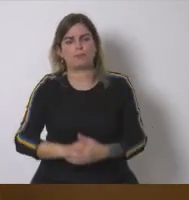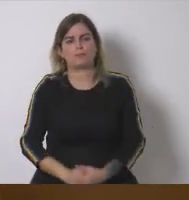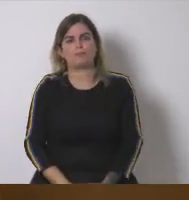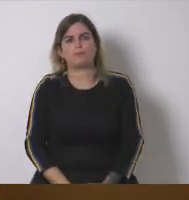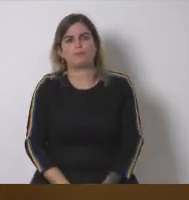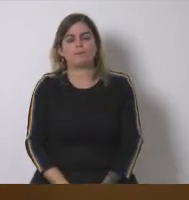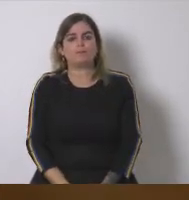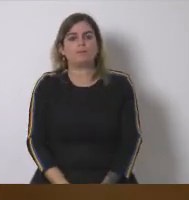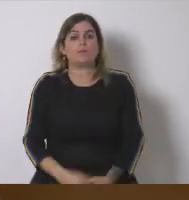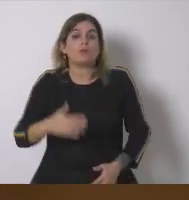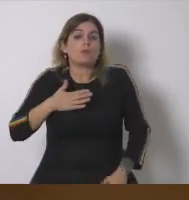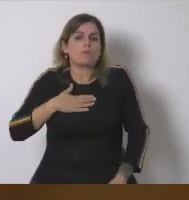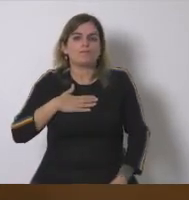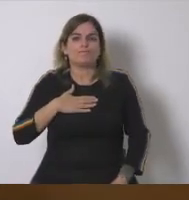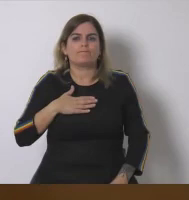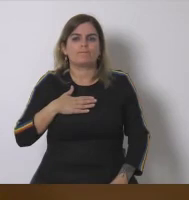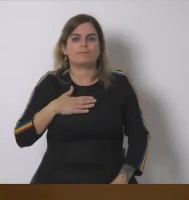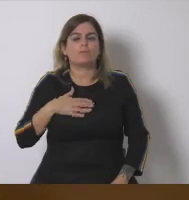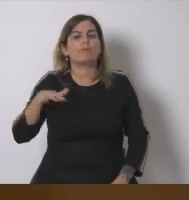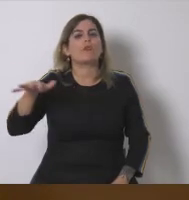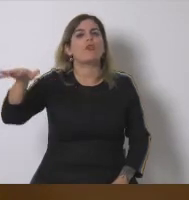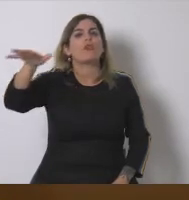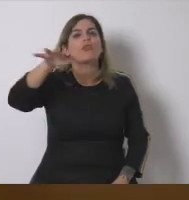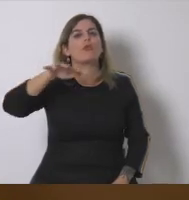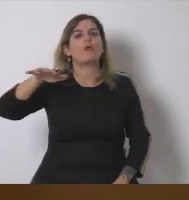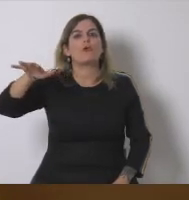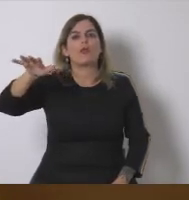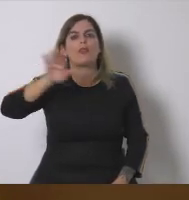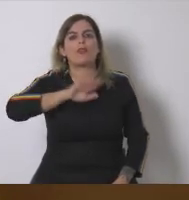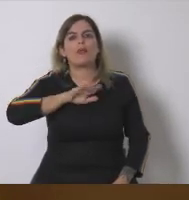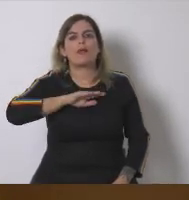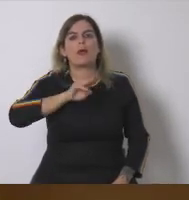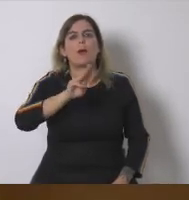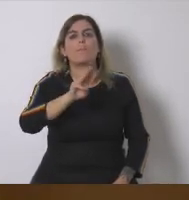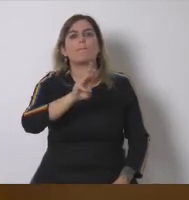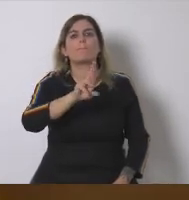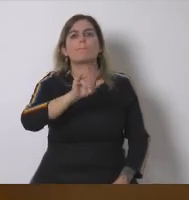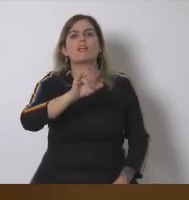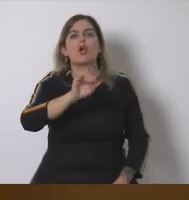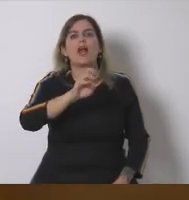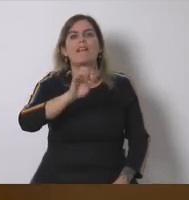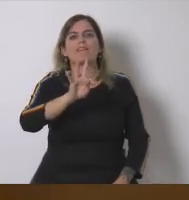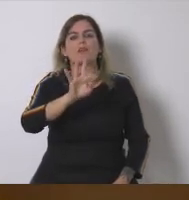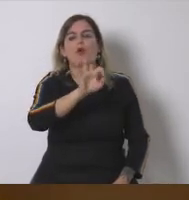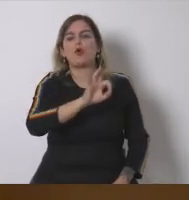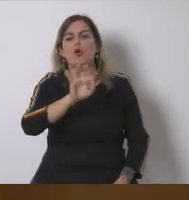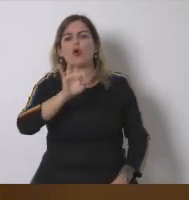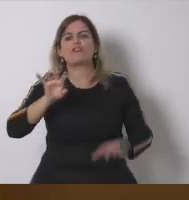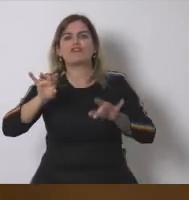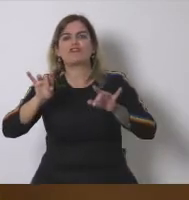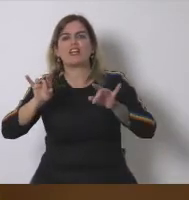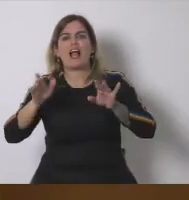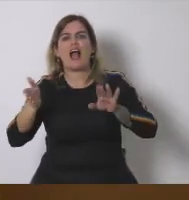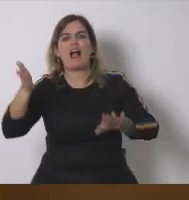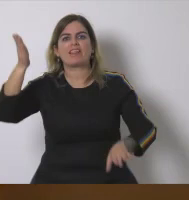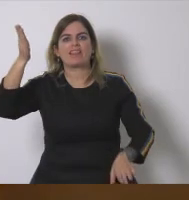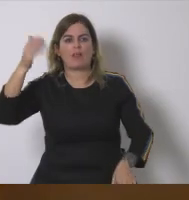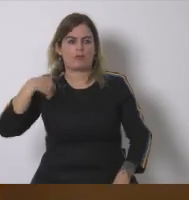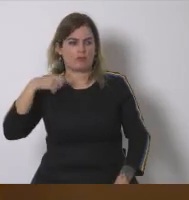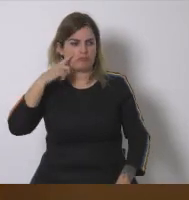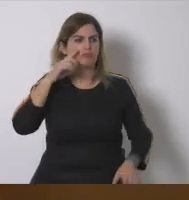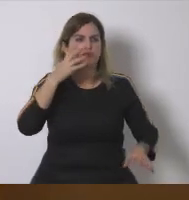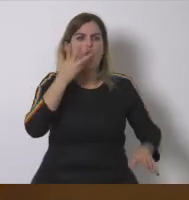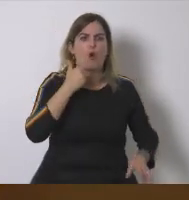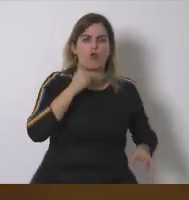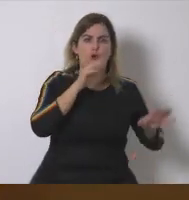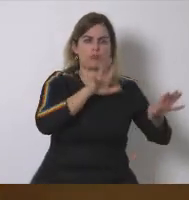en fin personalmente conozco muy bien la zona de Terra Alta y